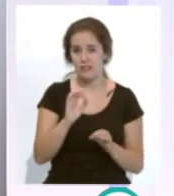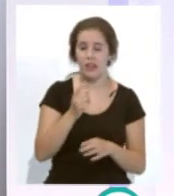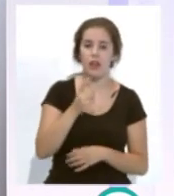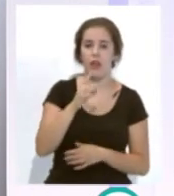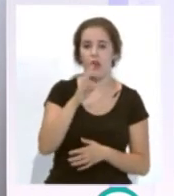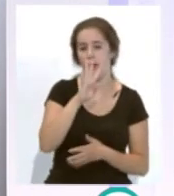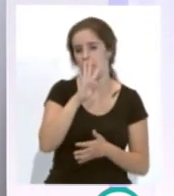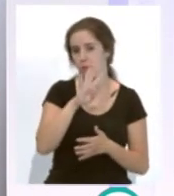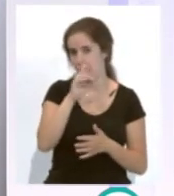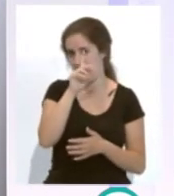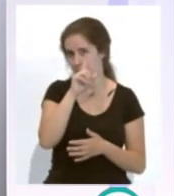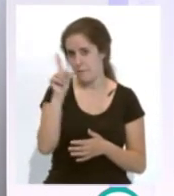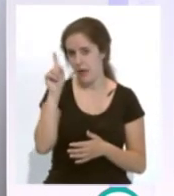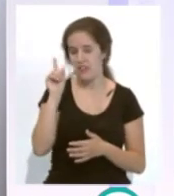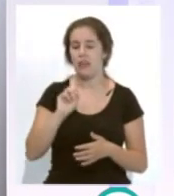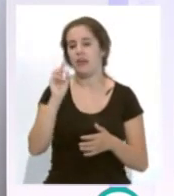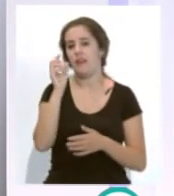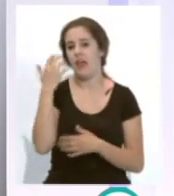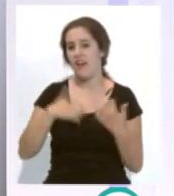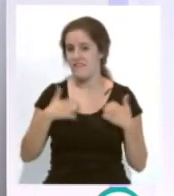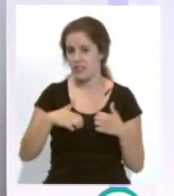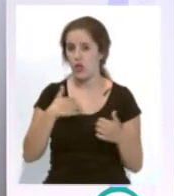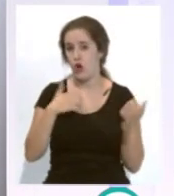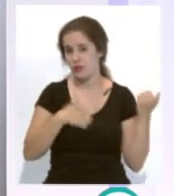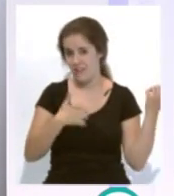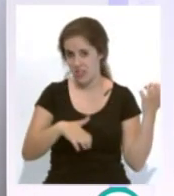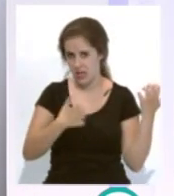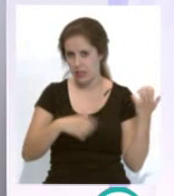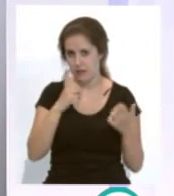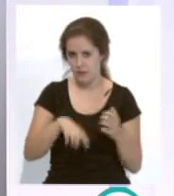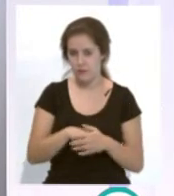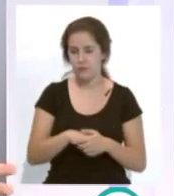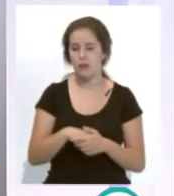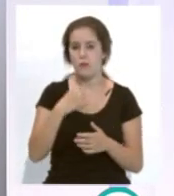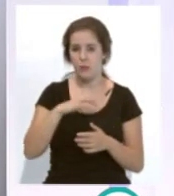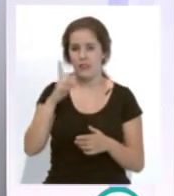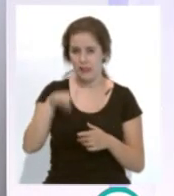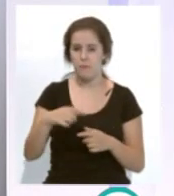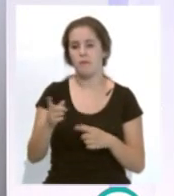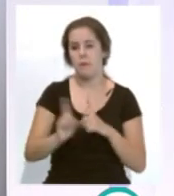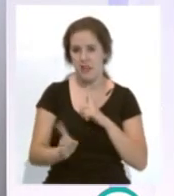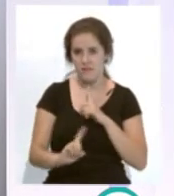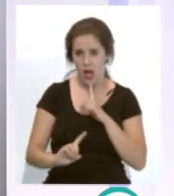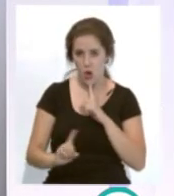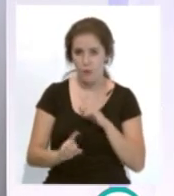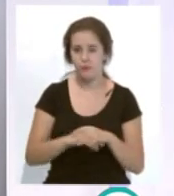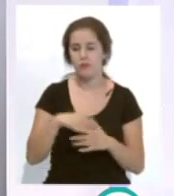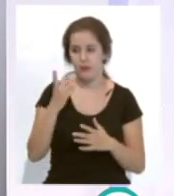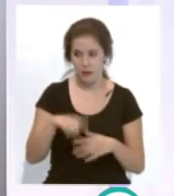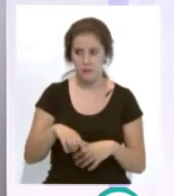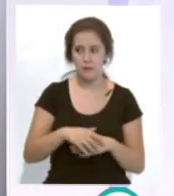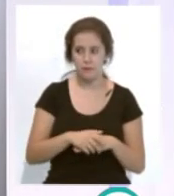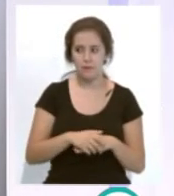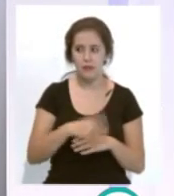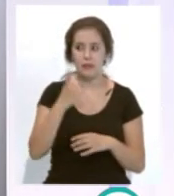Barcelona Betis o Sevilla está la duda ahí y quizás Atlético de Bilbao en la terna la real sociedad y el sueño